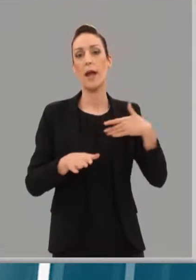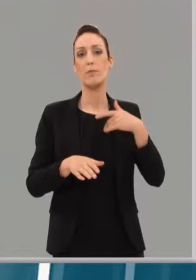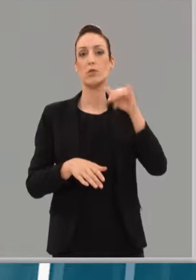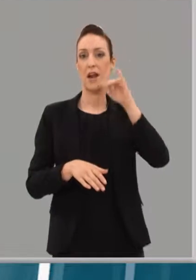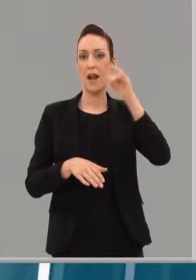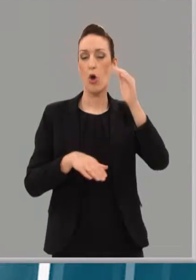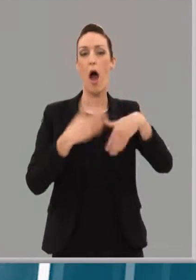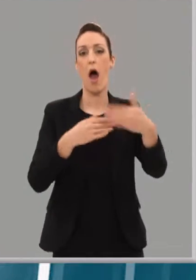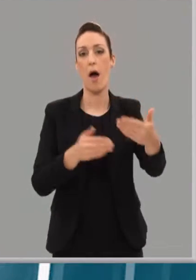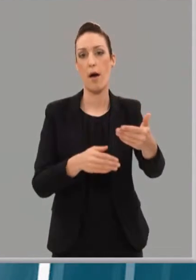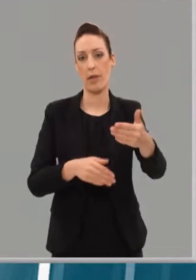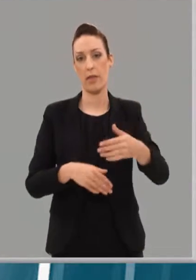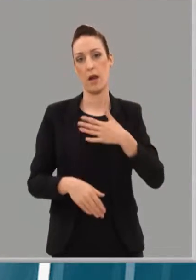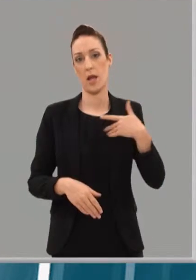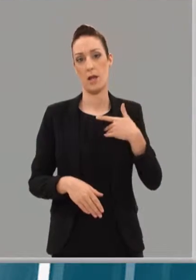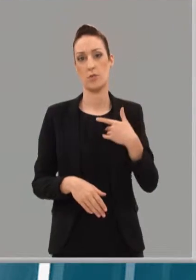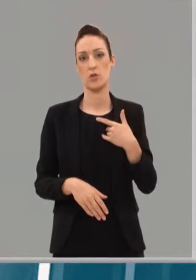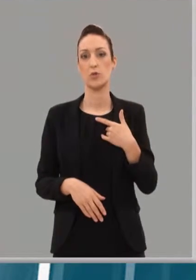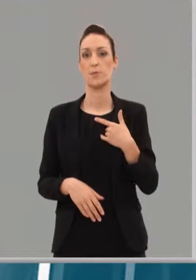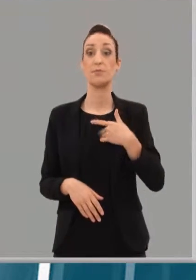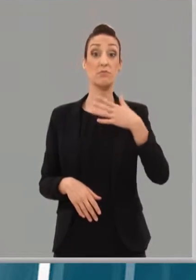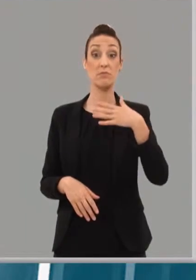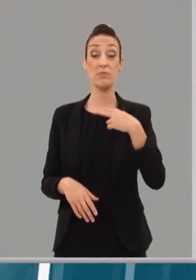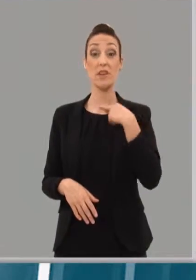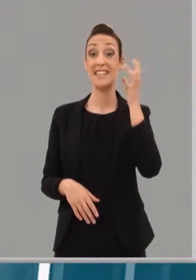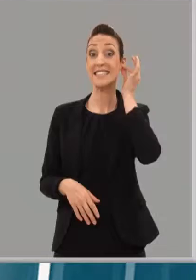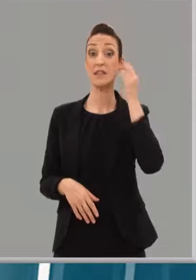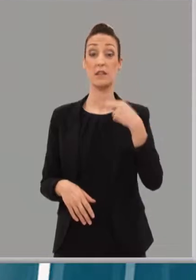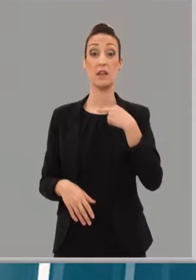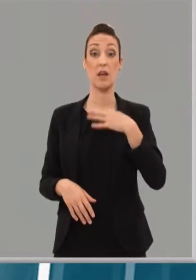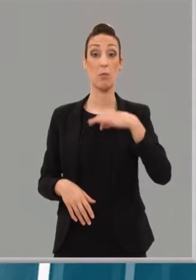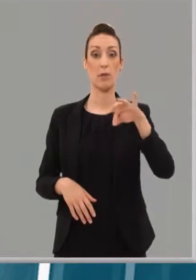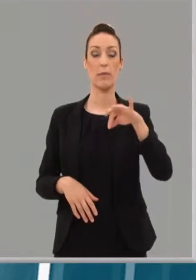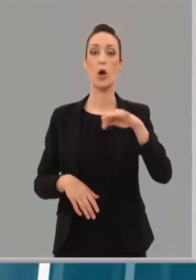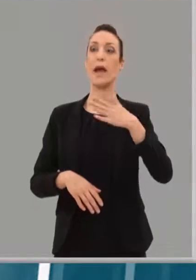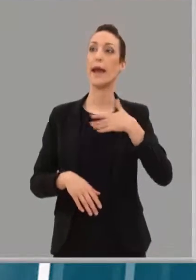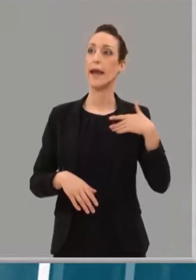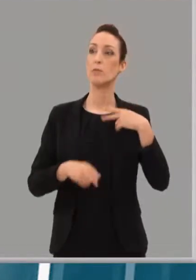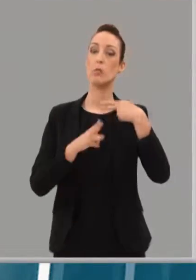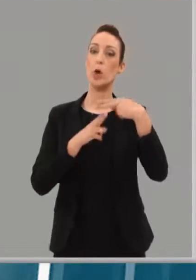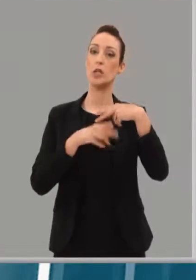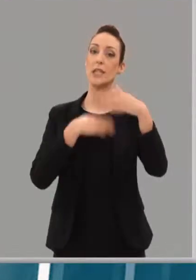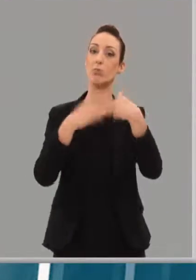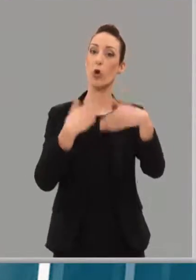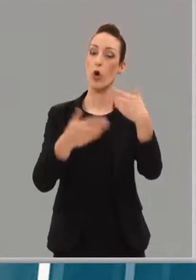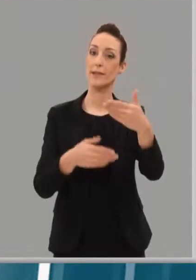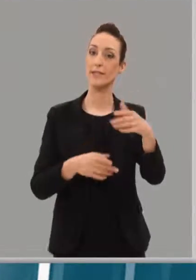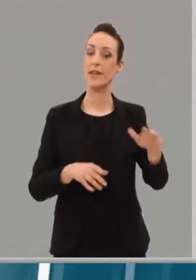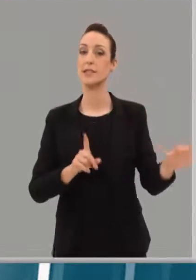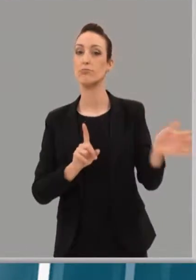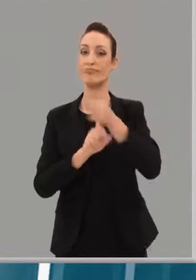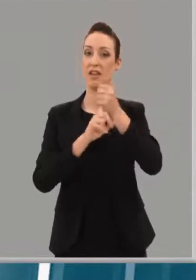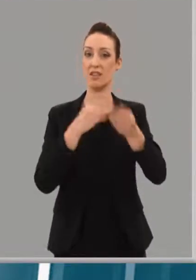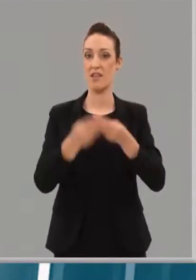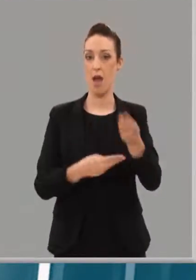Somos clave para que en esta comunidad autónoma se hagan las políticas progresistas. Será a mediados de julio cuando Concha Andreu